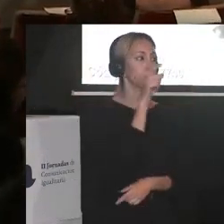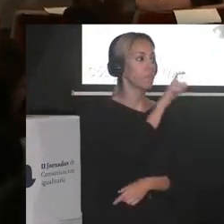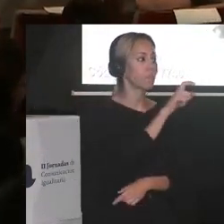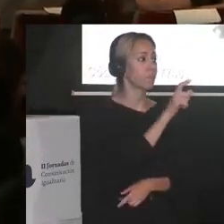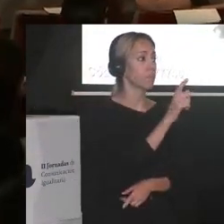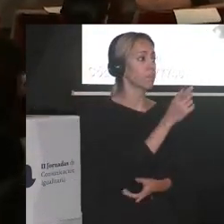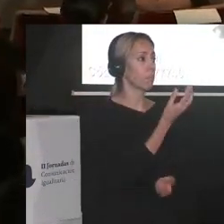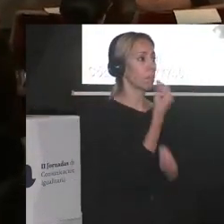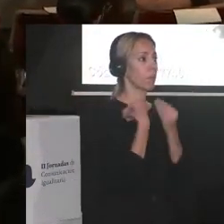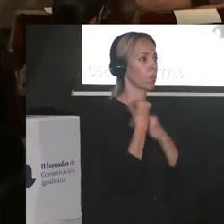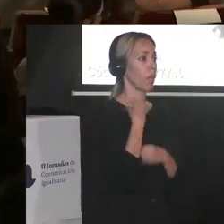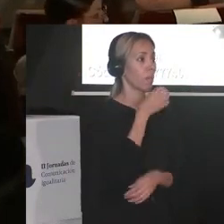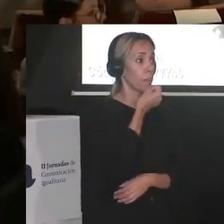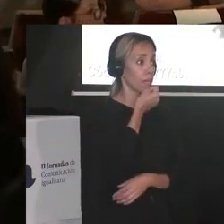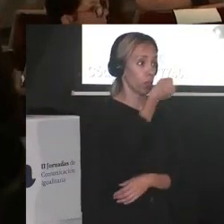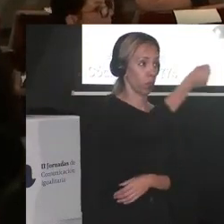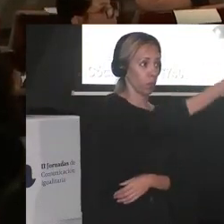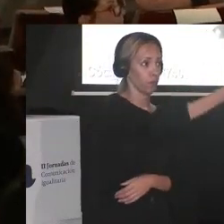hay micro te llevo este